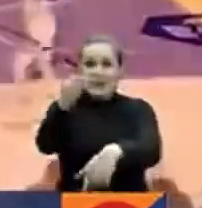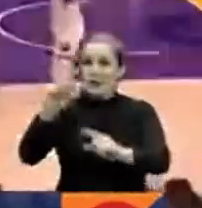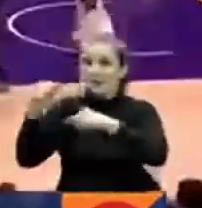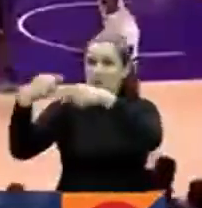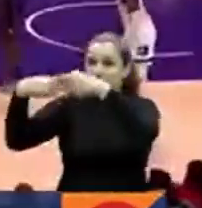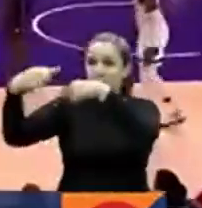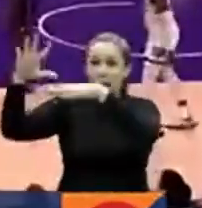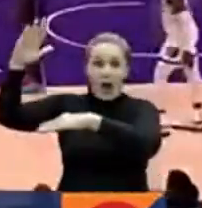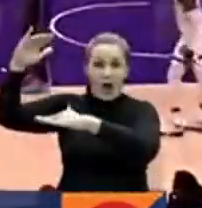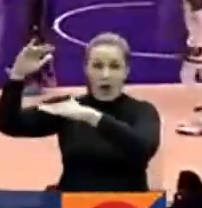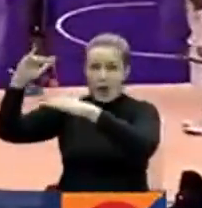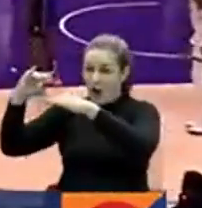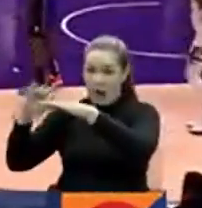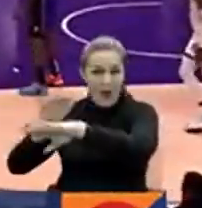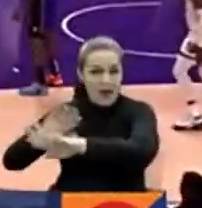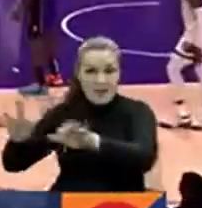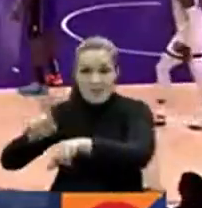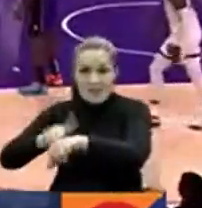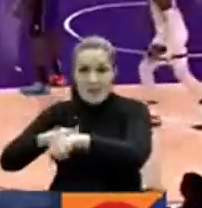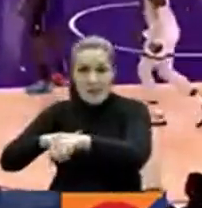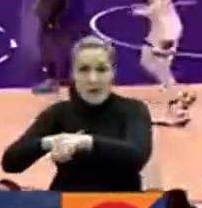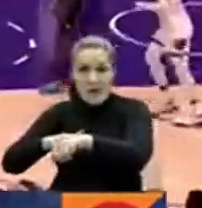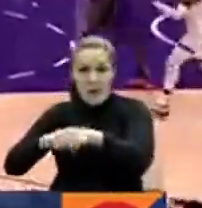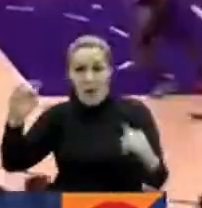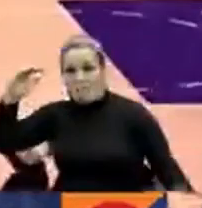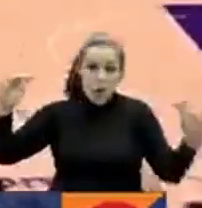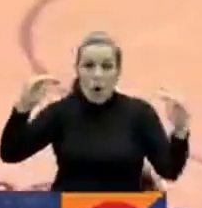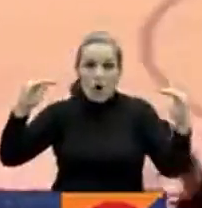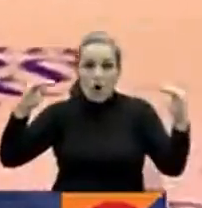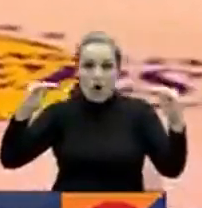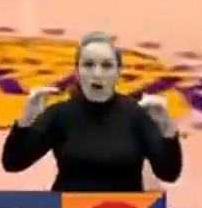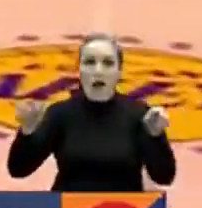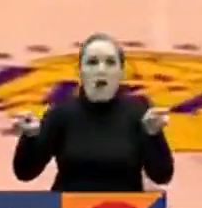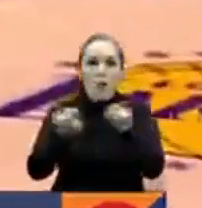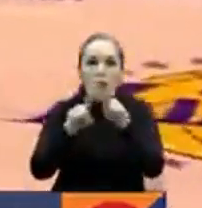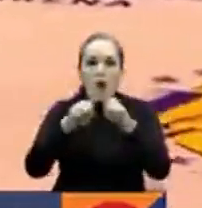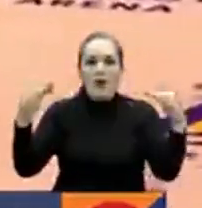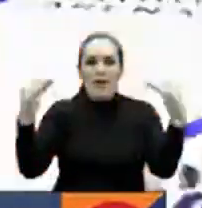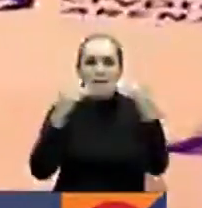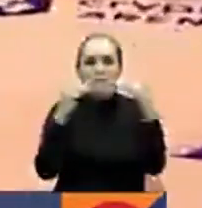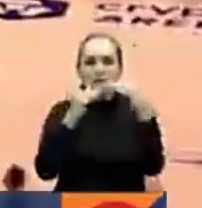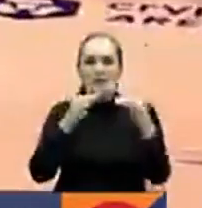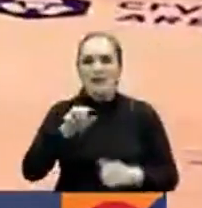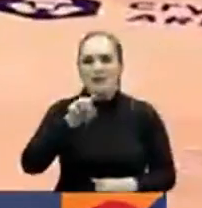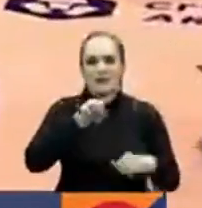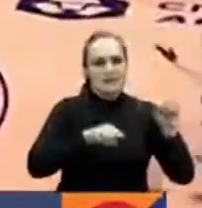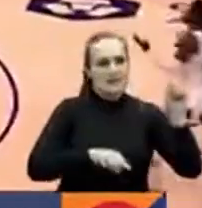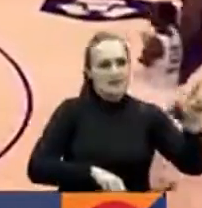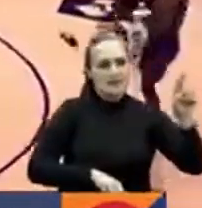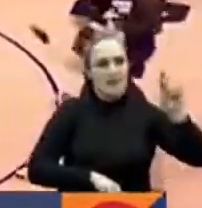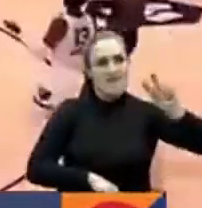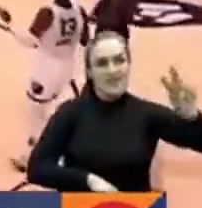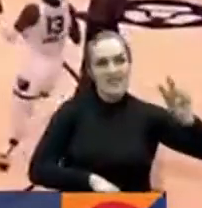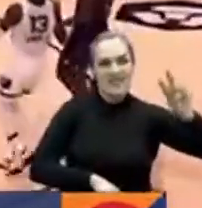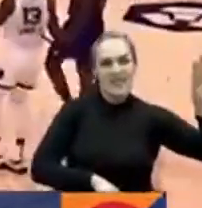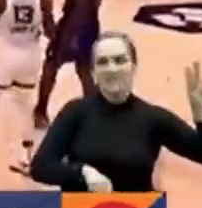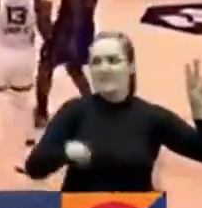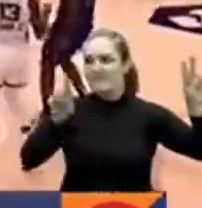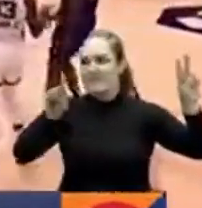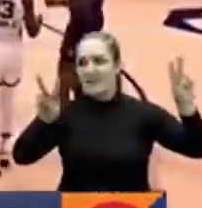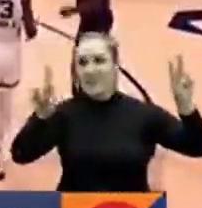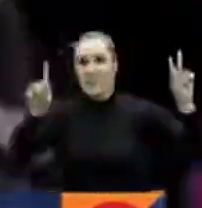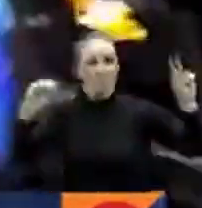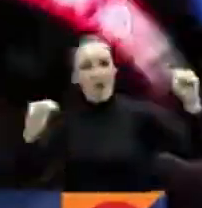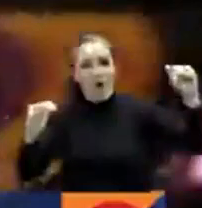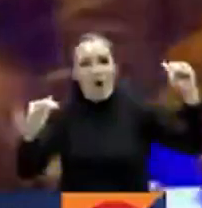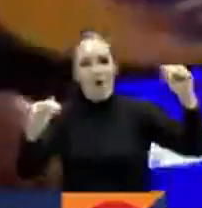el alemán Dennis Schroeder dejó la cuenta 122-121 para los Lakers. Así, frenaron una racha de victorias de los